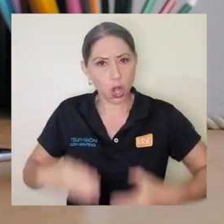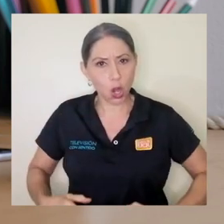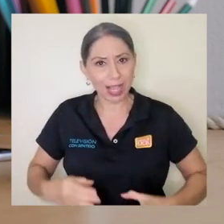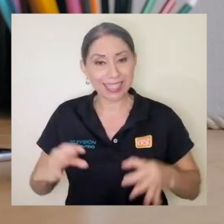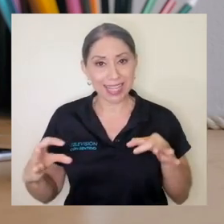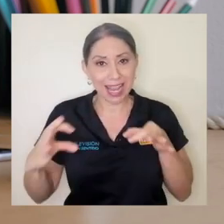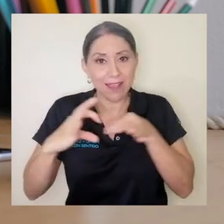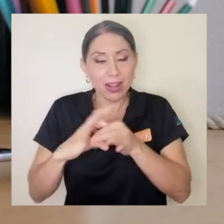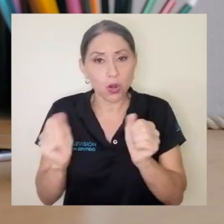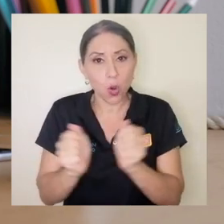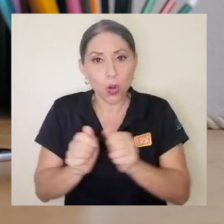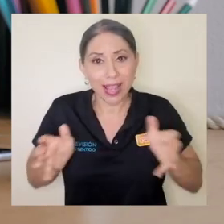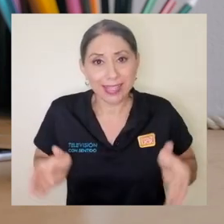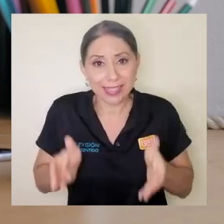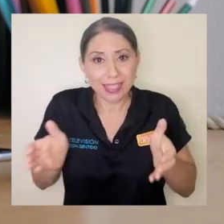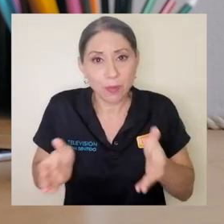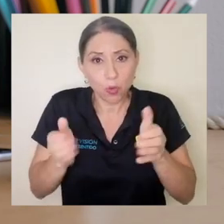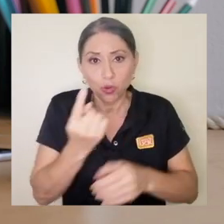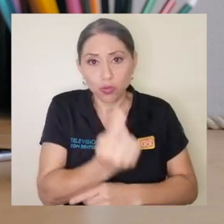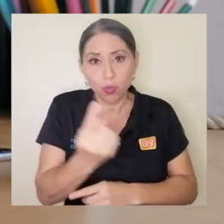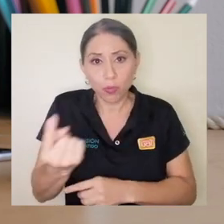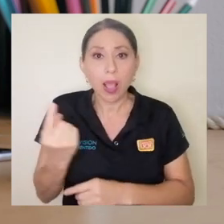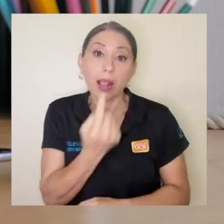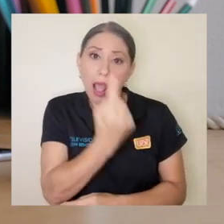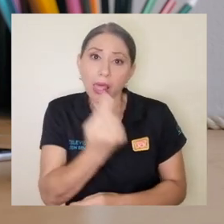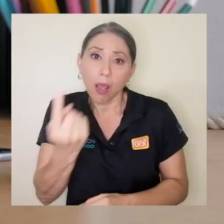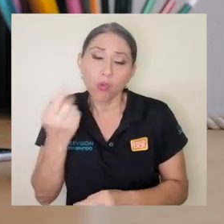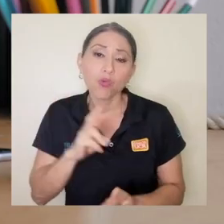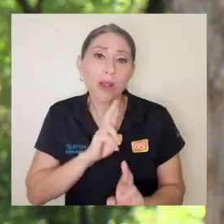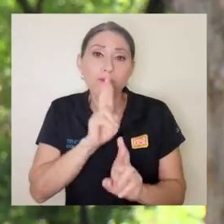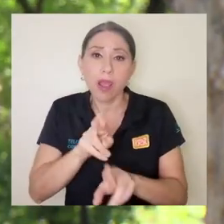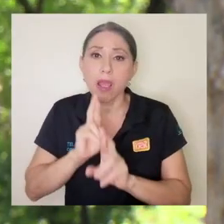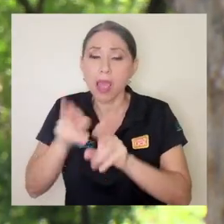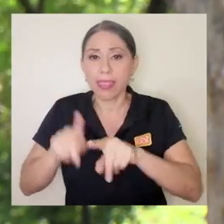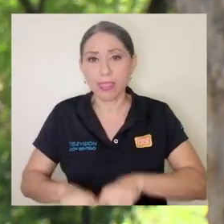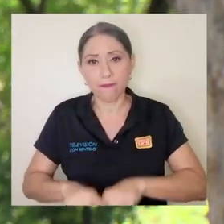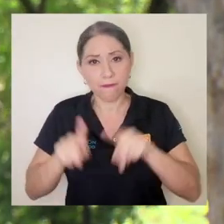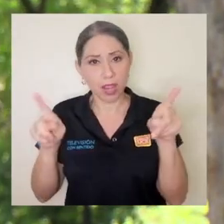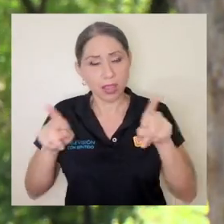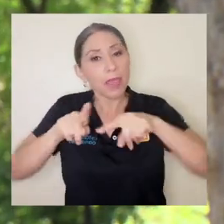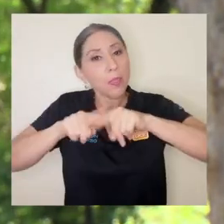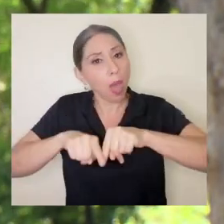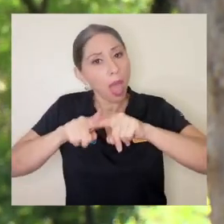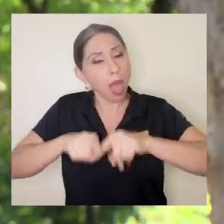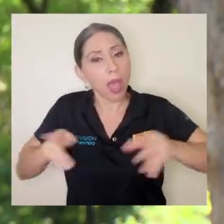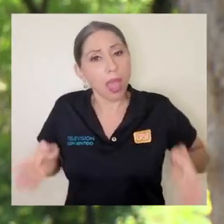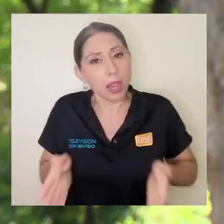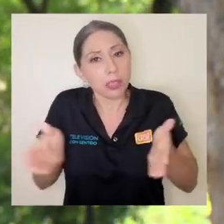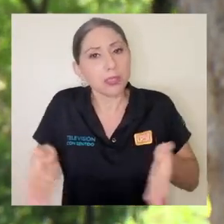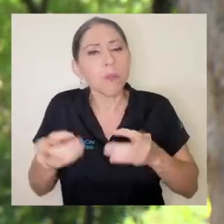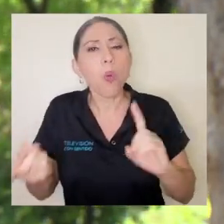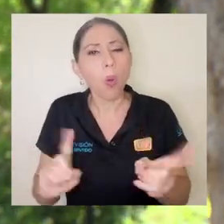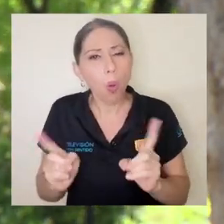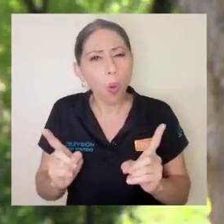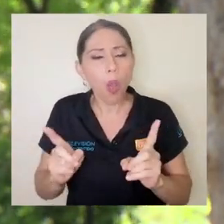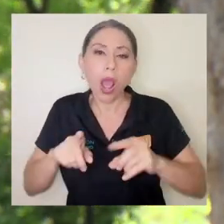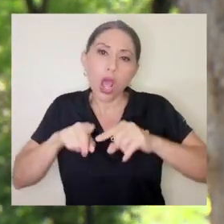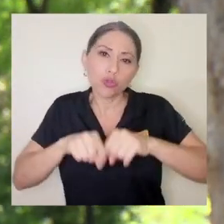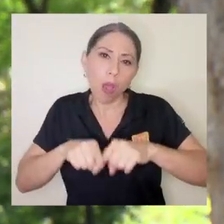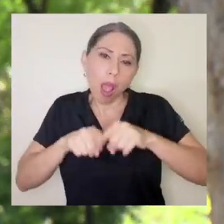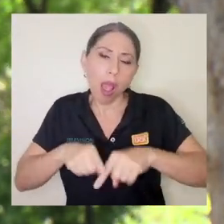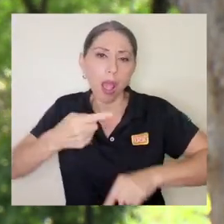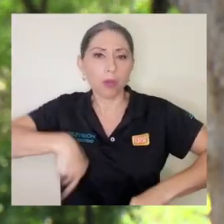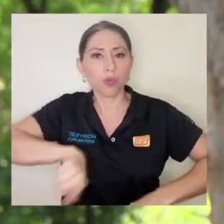los estímulos que recibimos pues cada uno de nosotros va a tener una respuesta diferente según